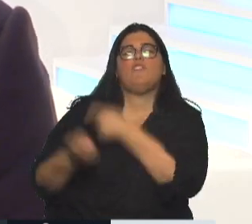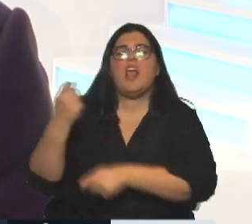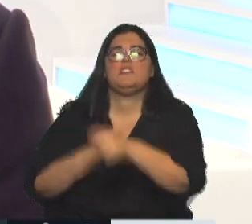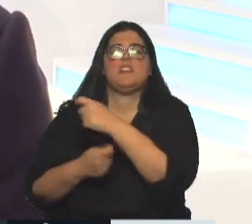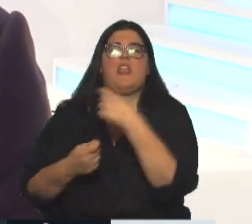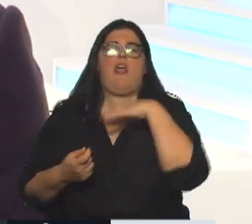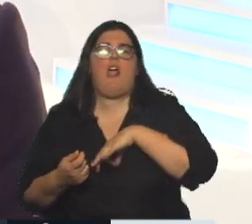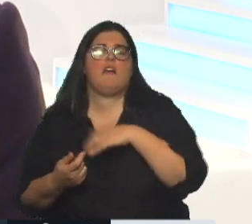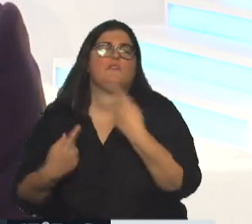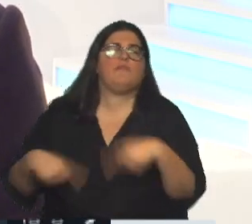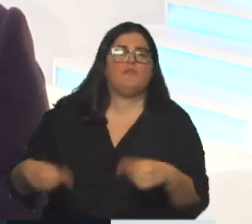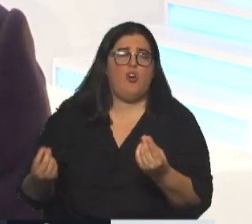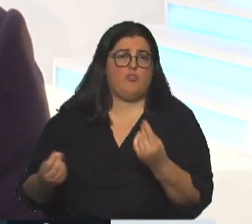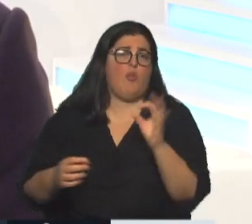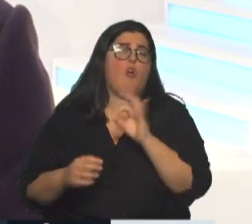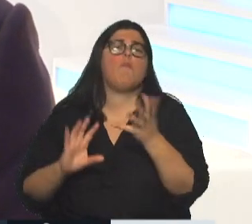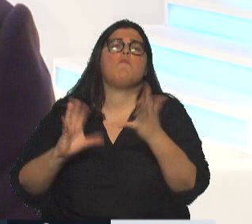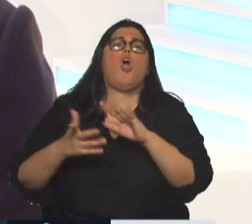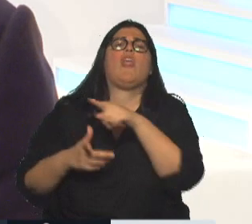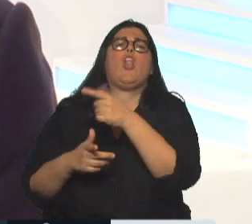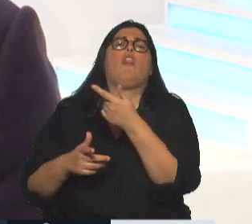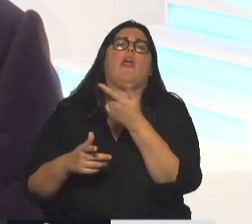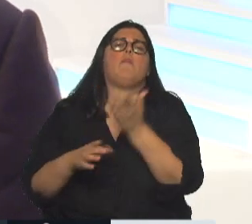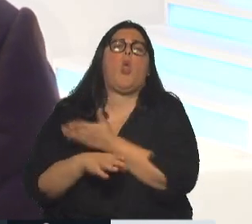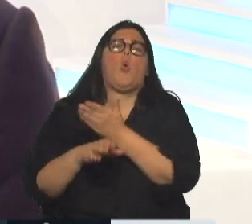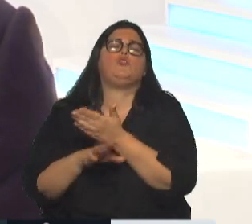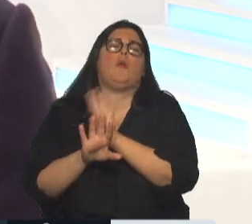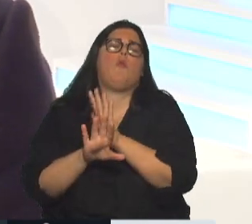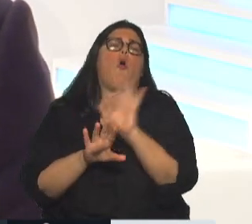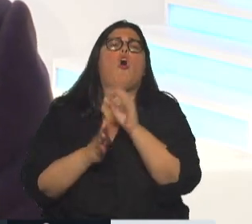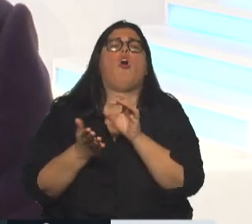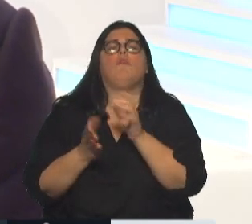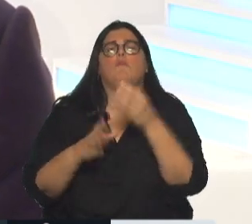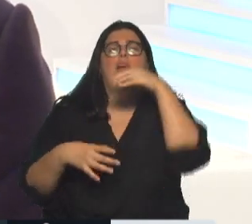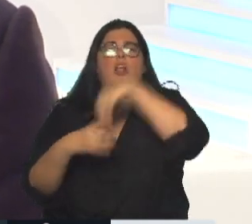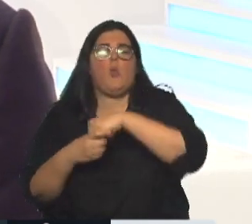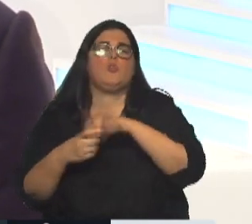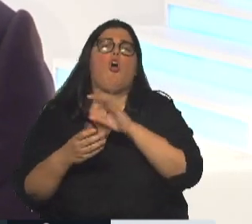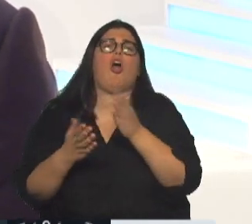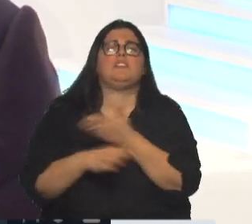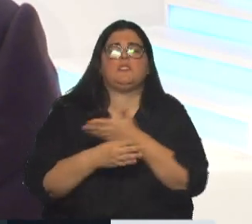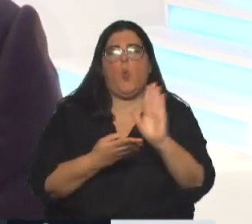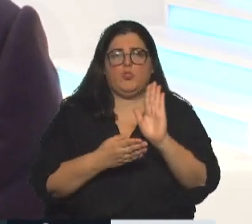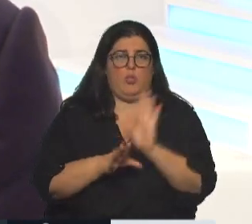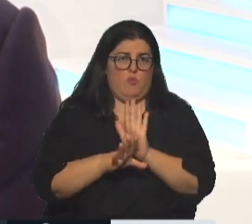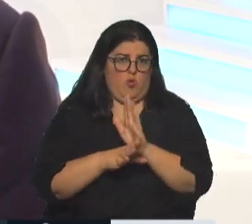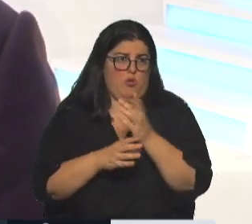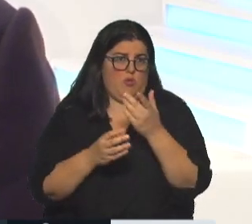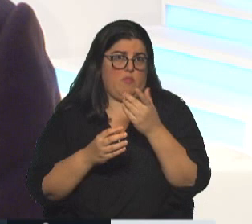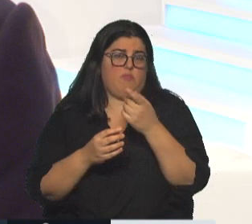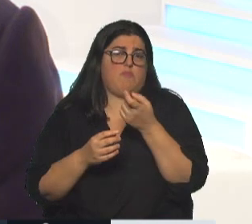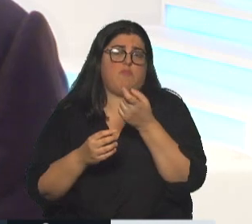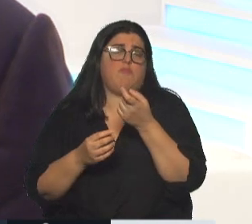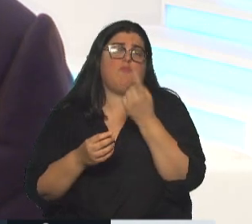que lleva a 60 puntos de pobreza y a un régimen de exclusión en el que un millón de familias viven muy bien